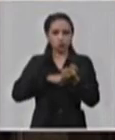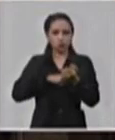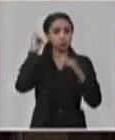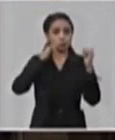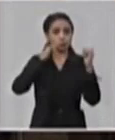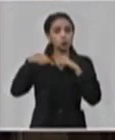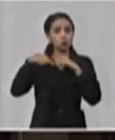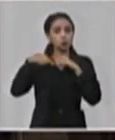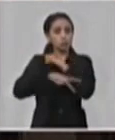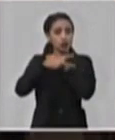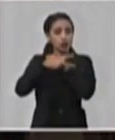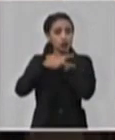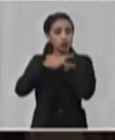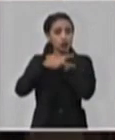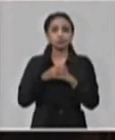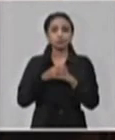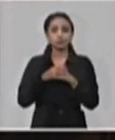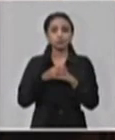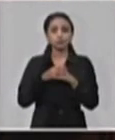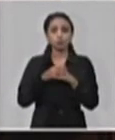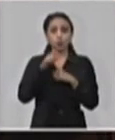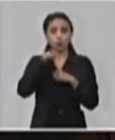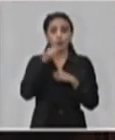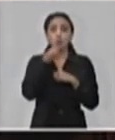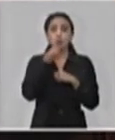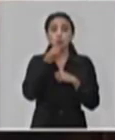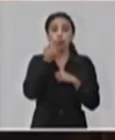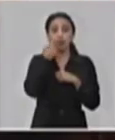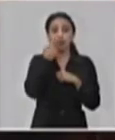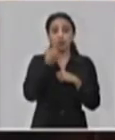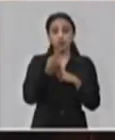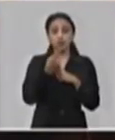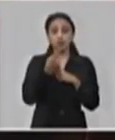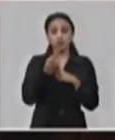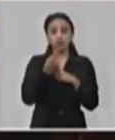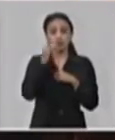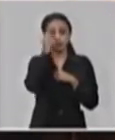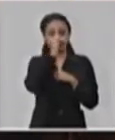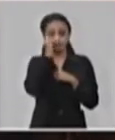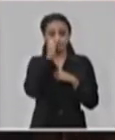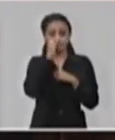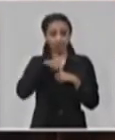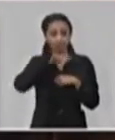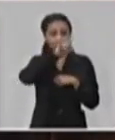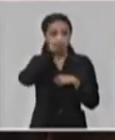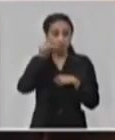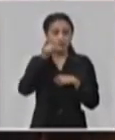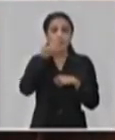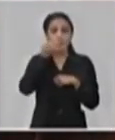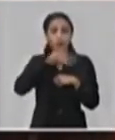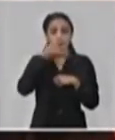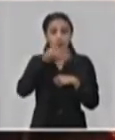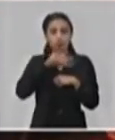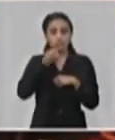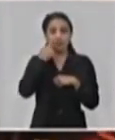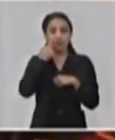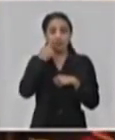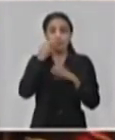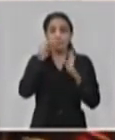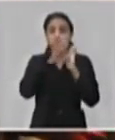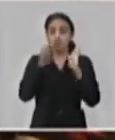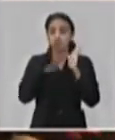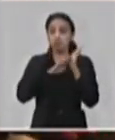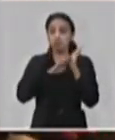de otras naciones del mundo. Es decir, ustedes pudieron apreciar en uno de los materiales qué medidas rigurosas